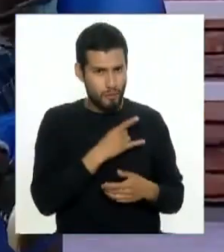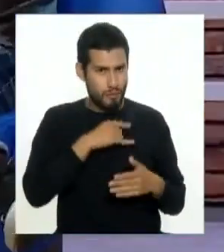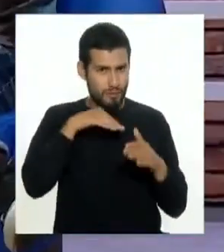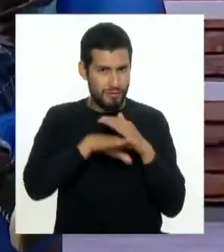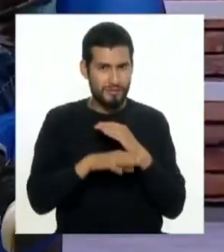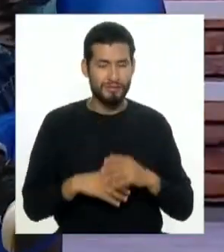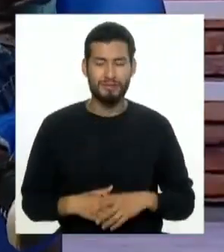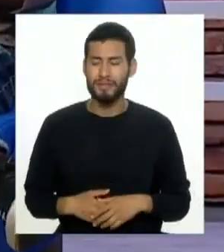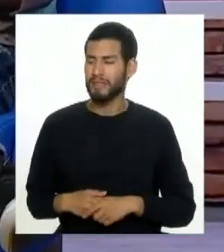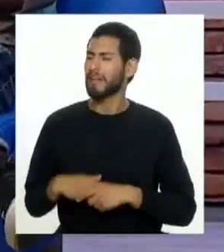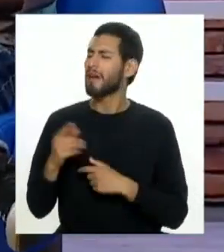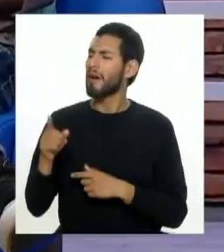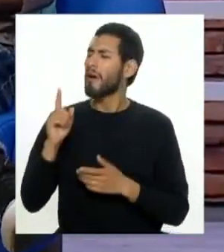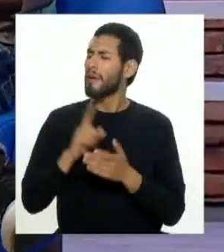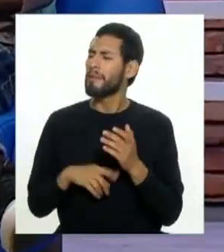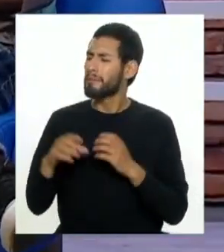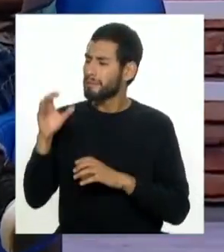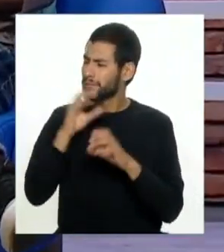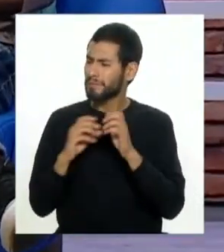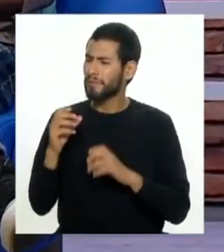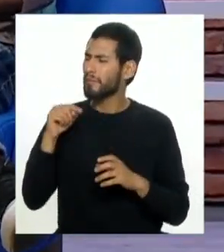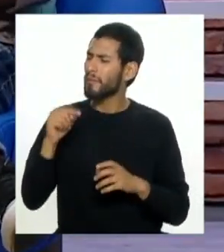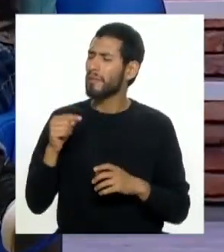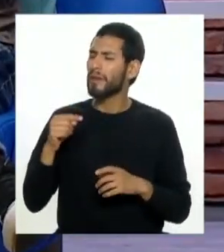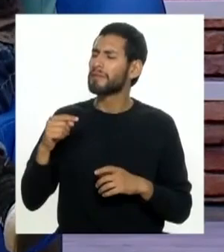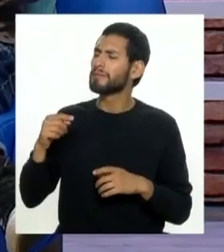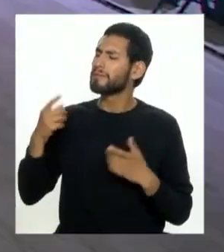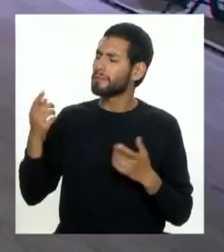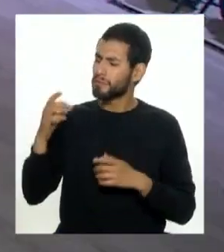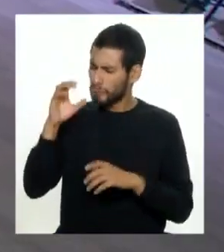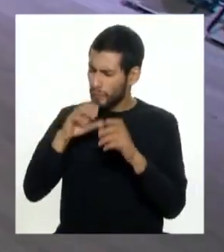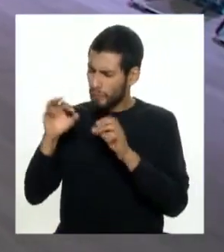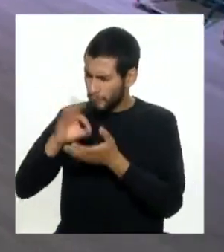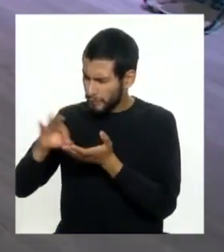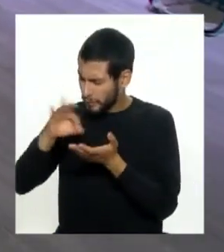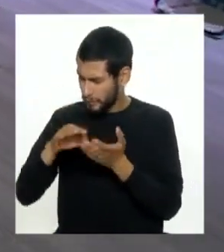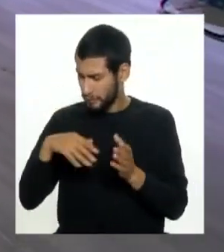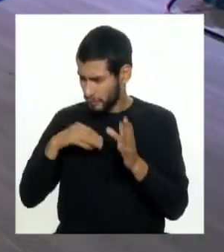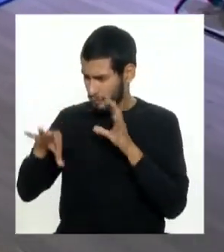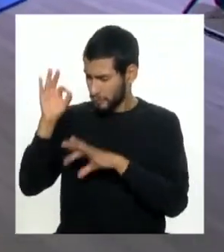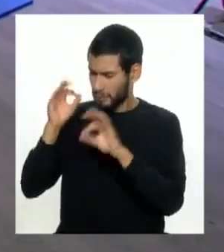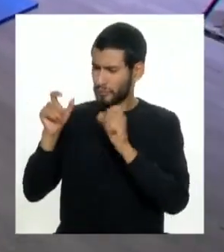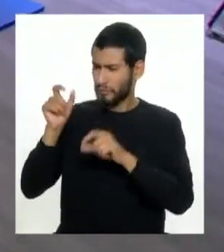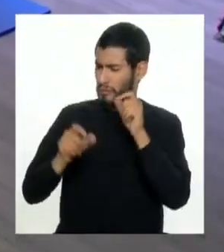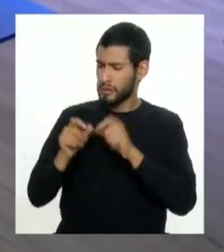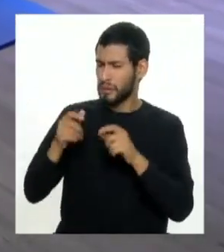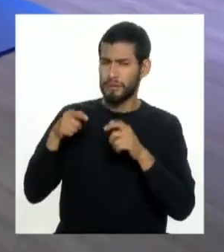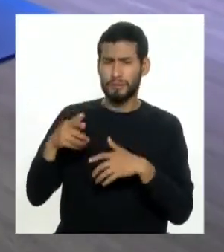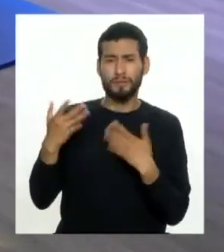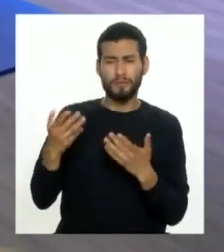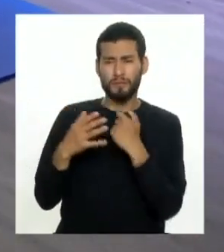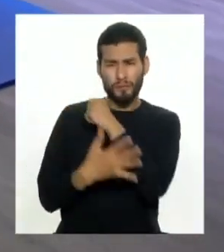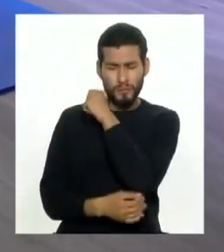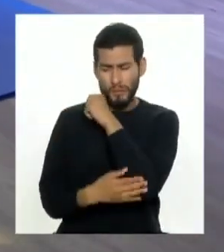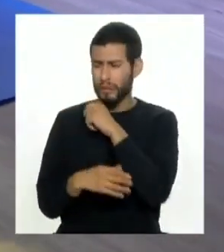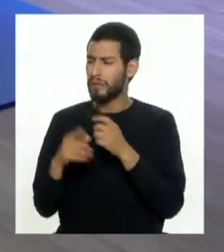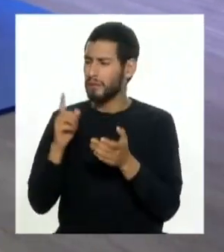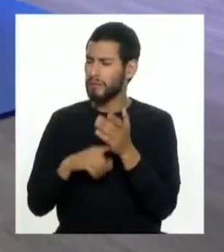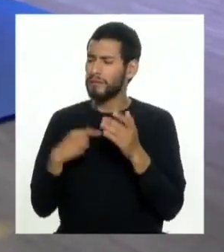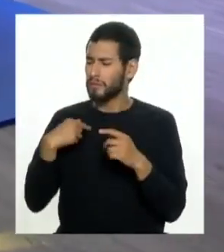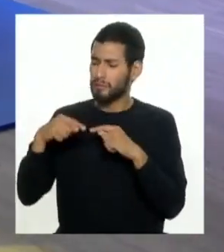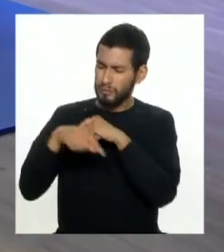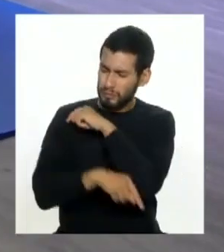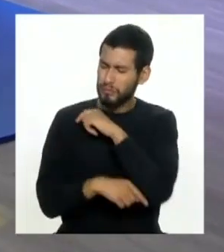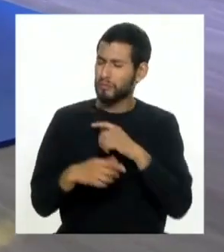cómo es la búsqueda de estas personas? ¿Ustedes tienen hacen un censo para verificar cuáles son las personas que están en pobreza en pobreza